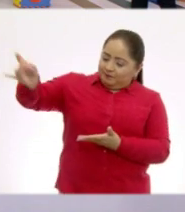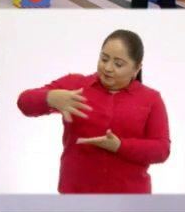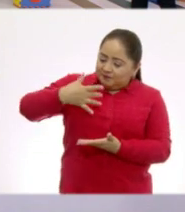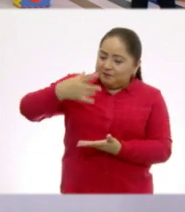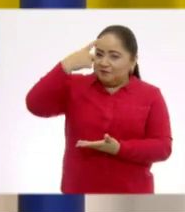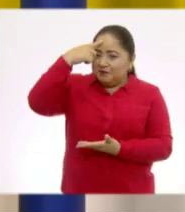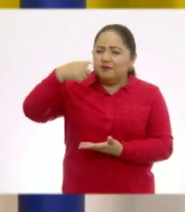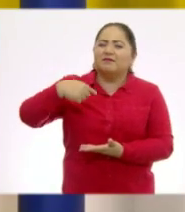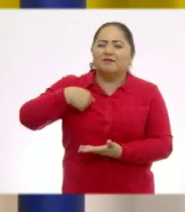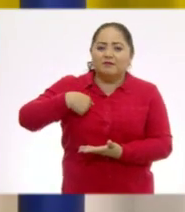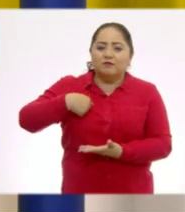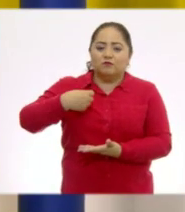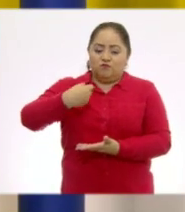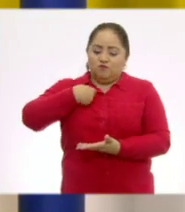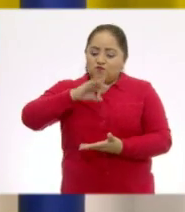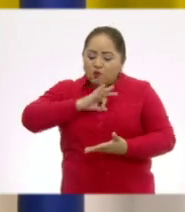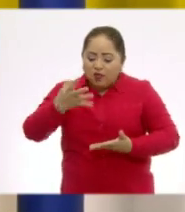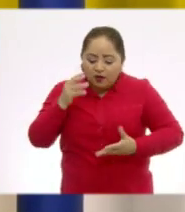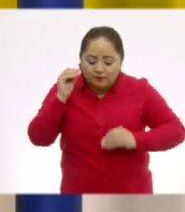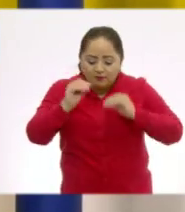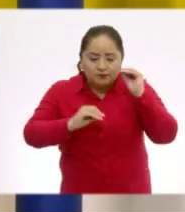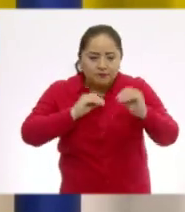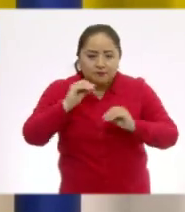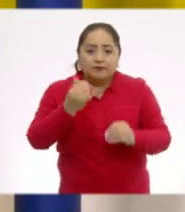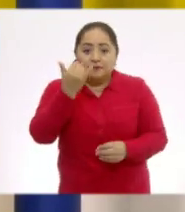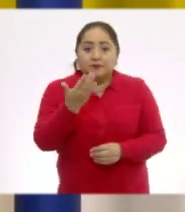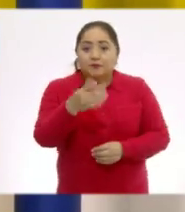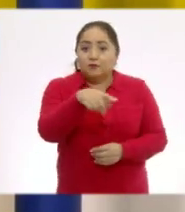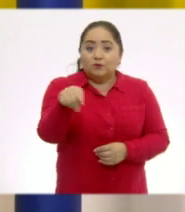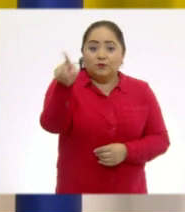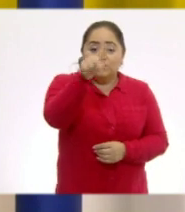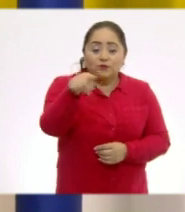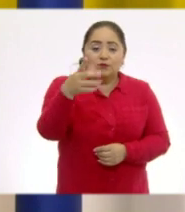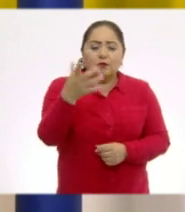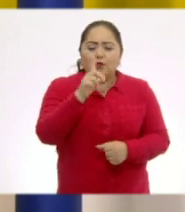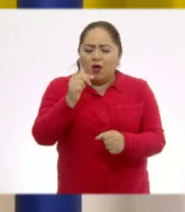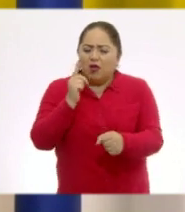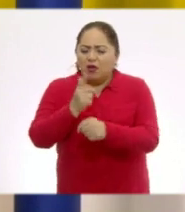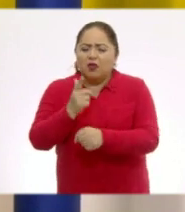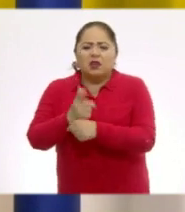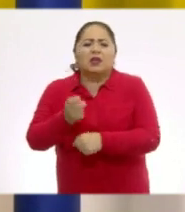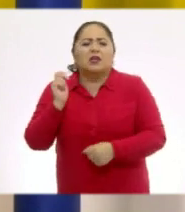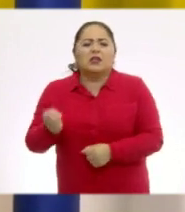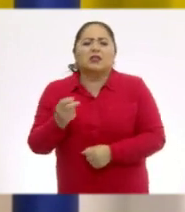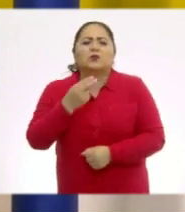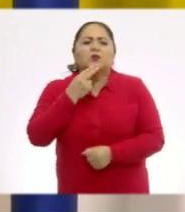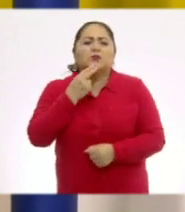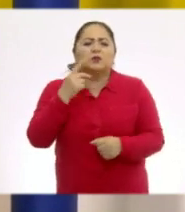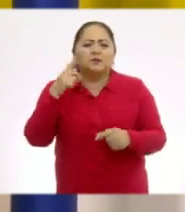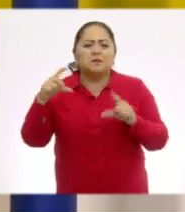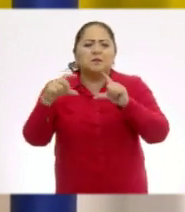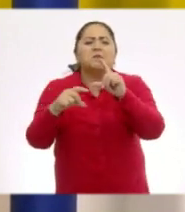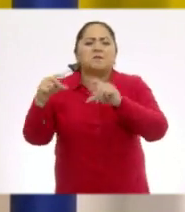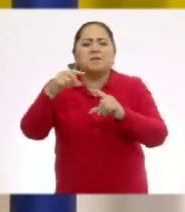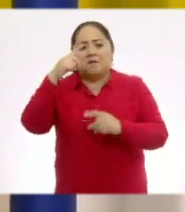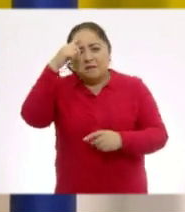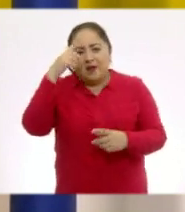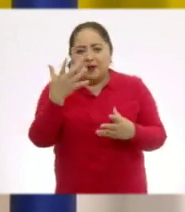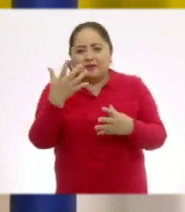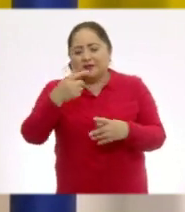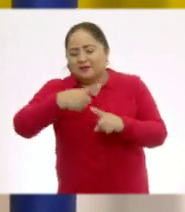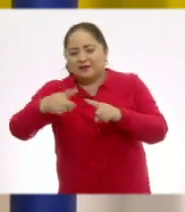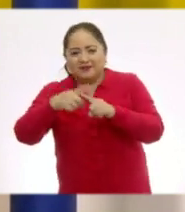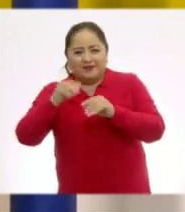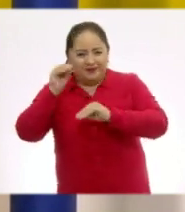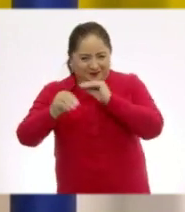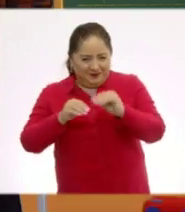para que yo pudiera armarlas y también pedirles a nuestros niños y niñas que descubrieran qué piezas utilizamos para formar cada